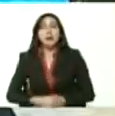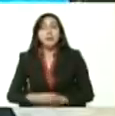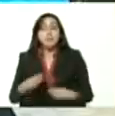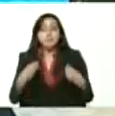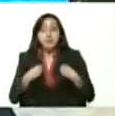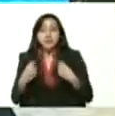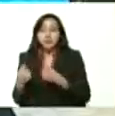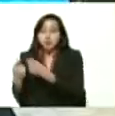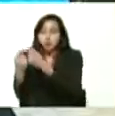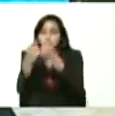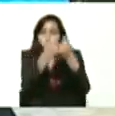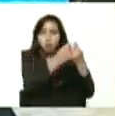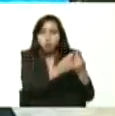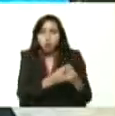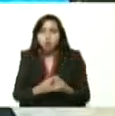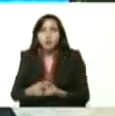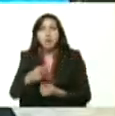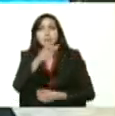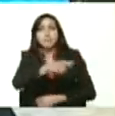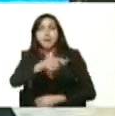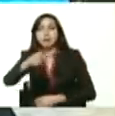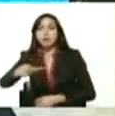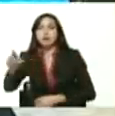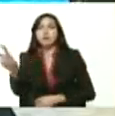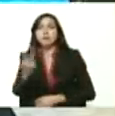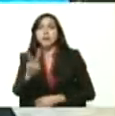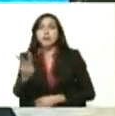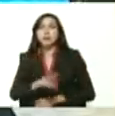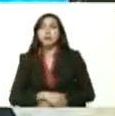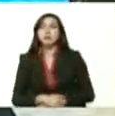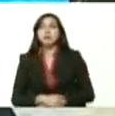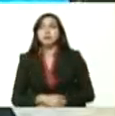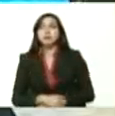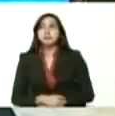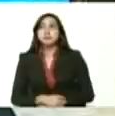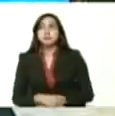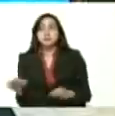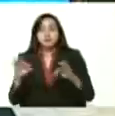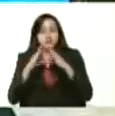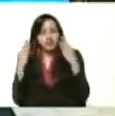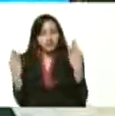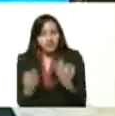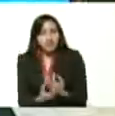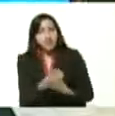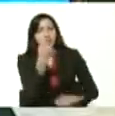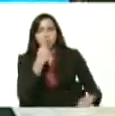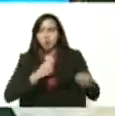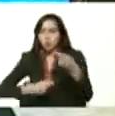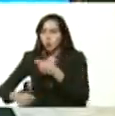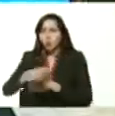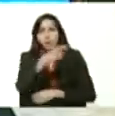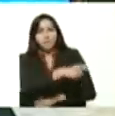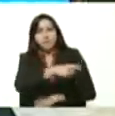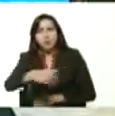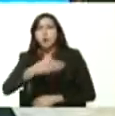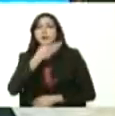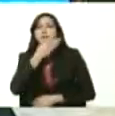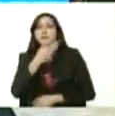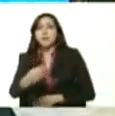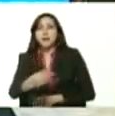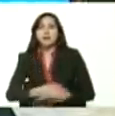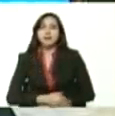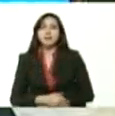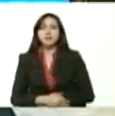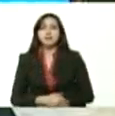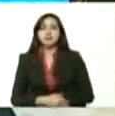de todo un país, de la economía, de la familia, del comerciante, facilitar las transacciones